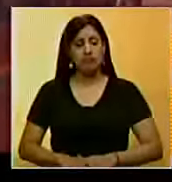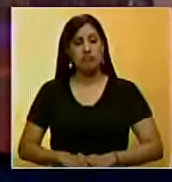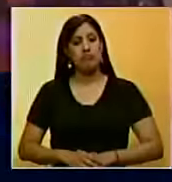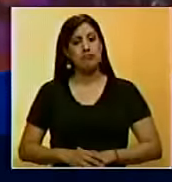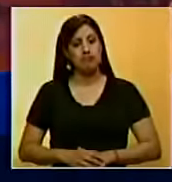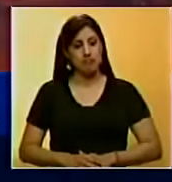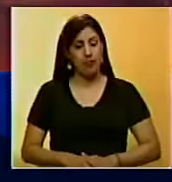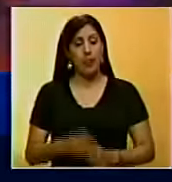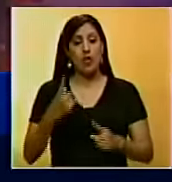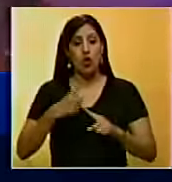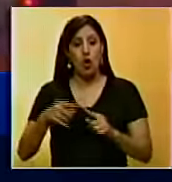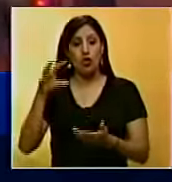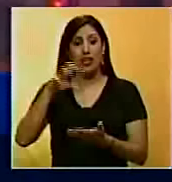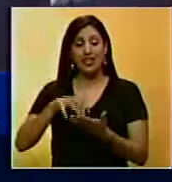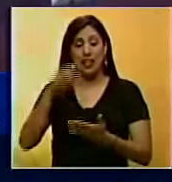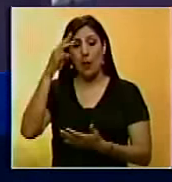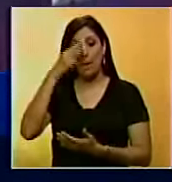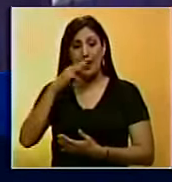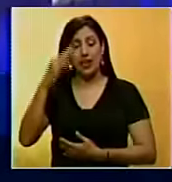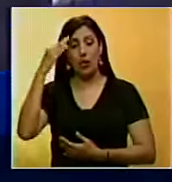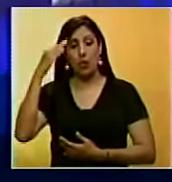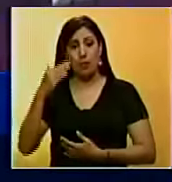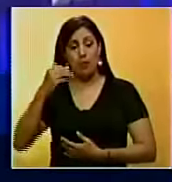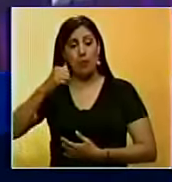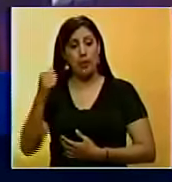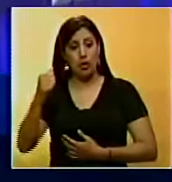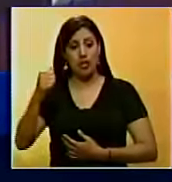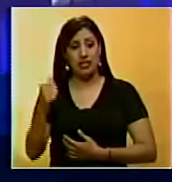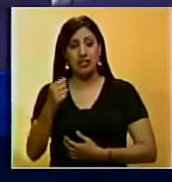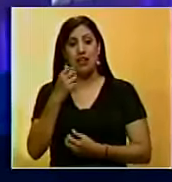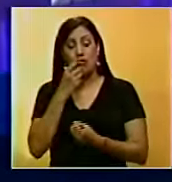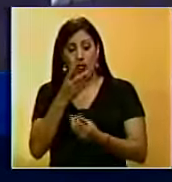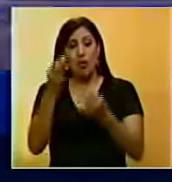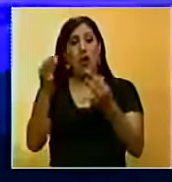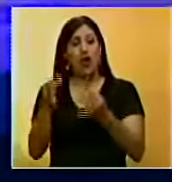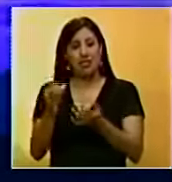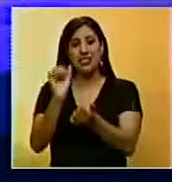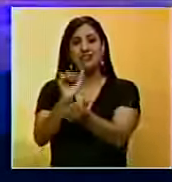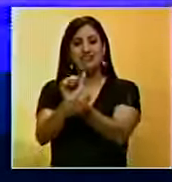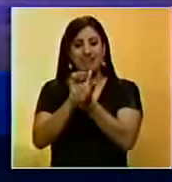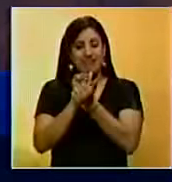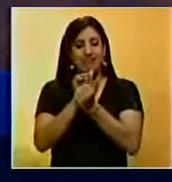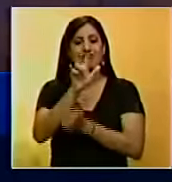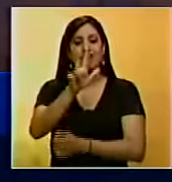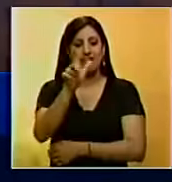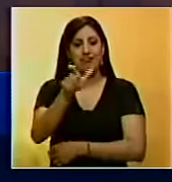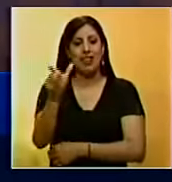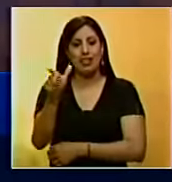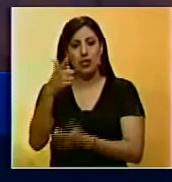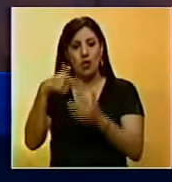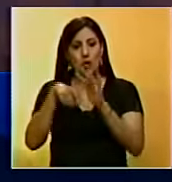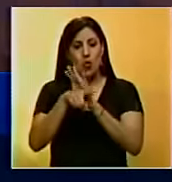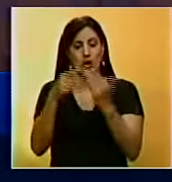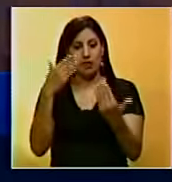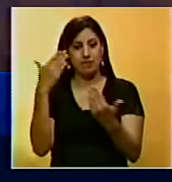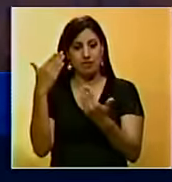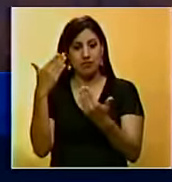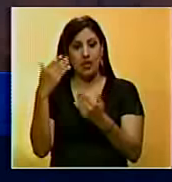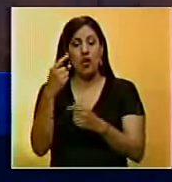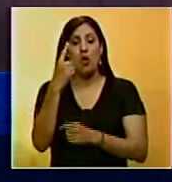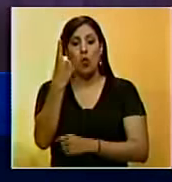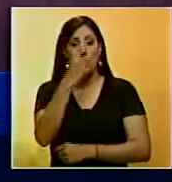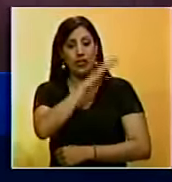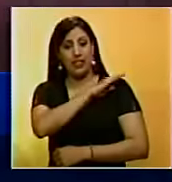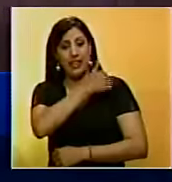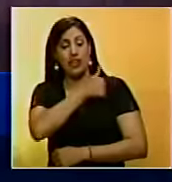El procurador del Estado Mexicano de Nuevo León, Roberto Flores Treviño, confirmó la detención de tres funcionarios del penal Topo Chico, entre ellos